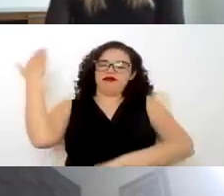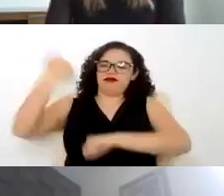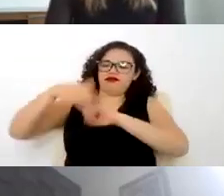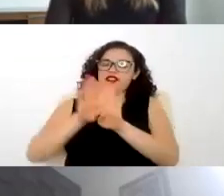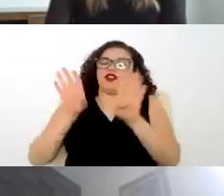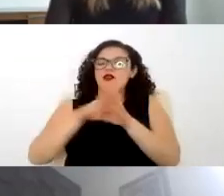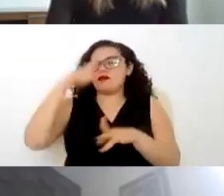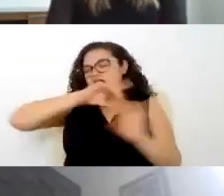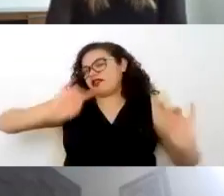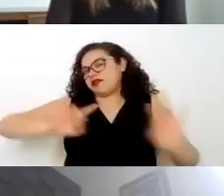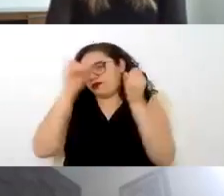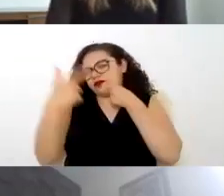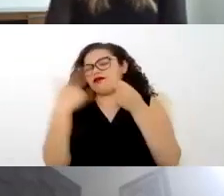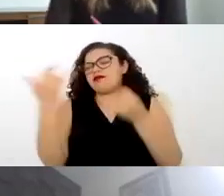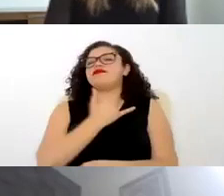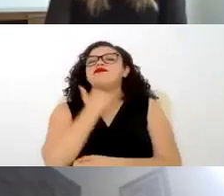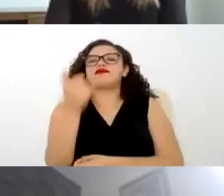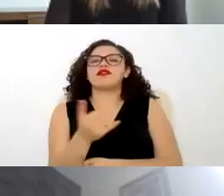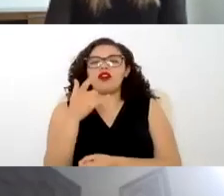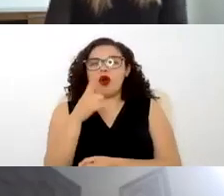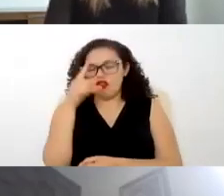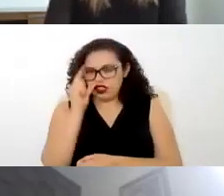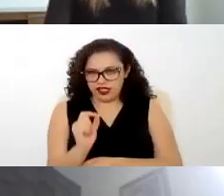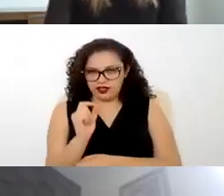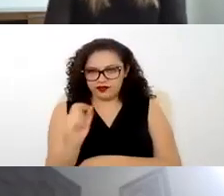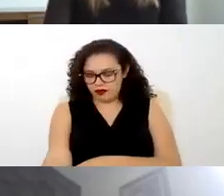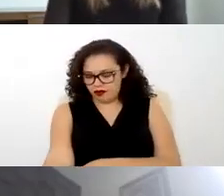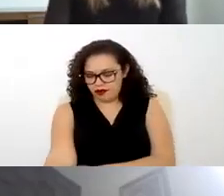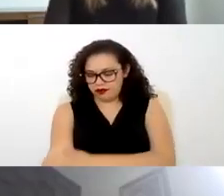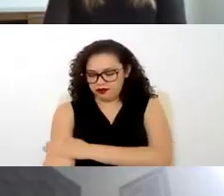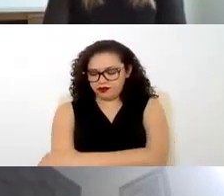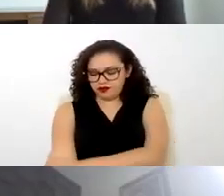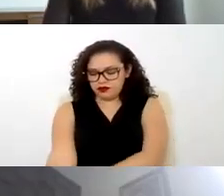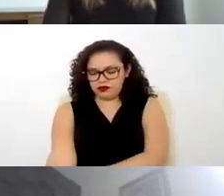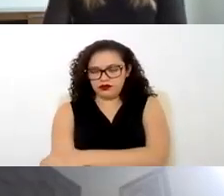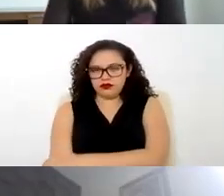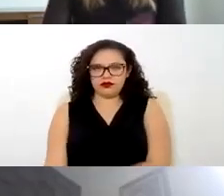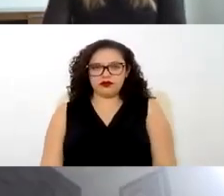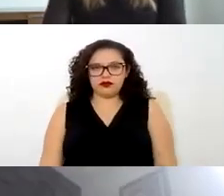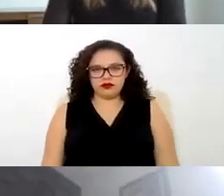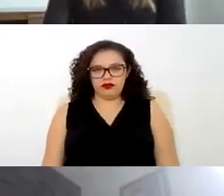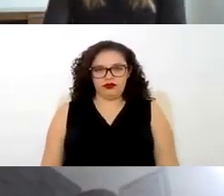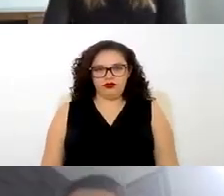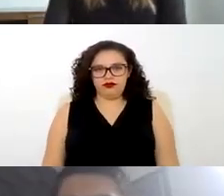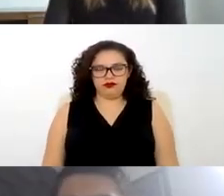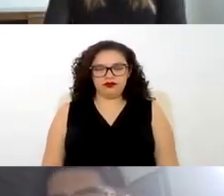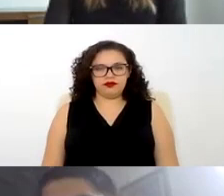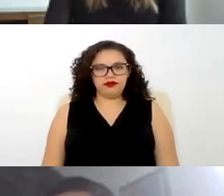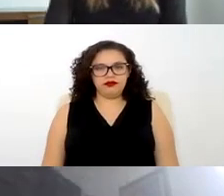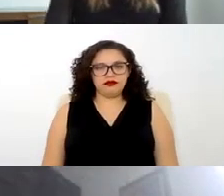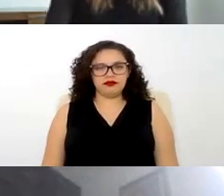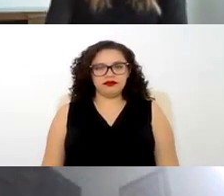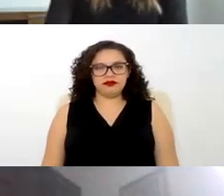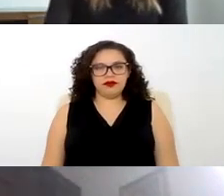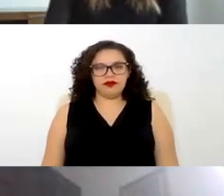de algún tipo de incumplimiento por parte de alguna de estas partes y bueno se debe